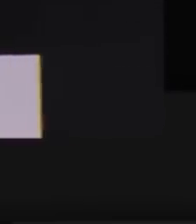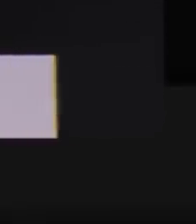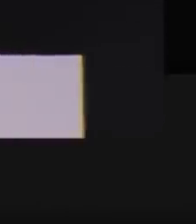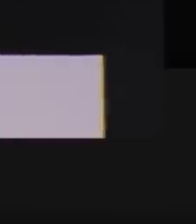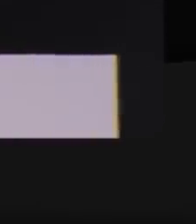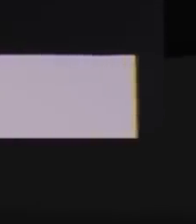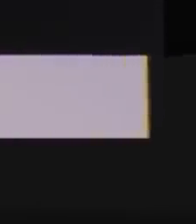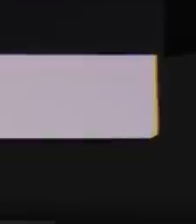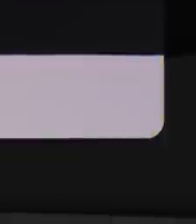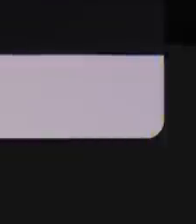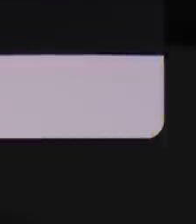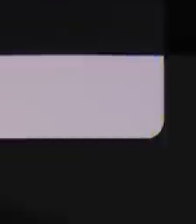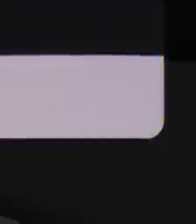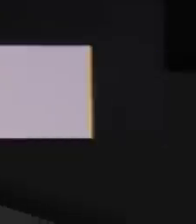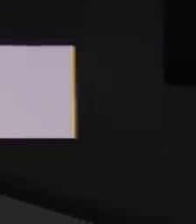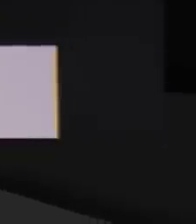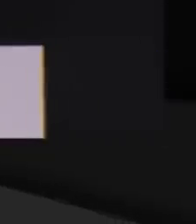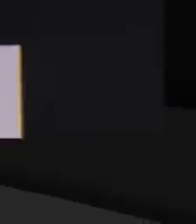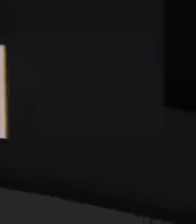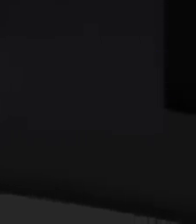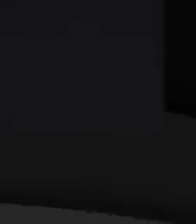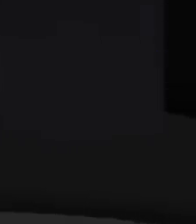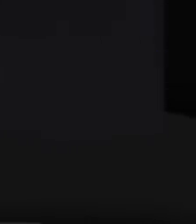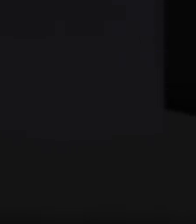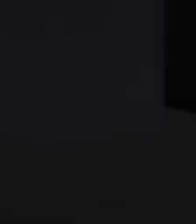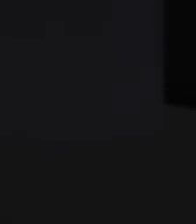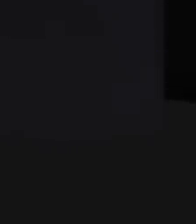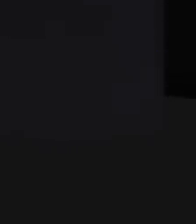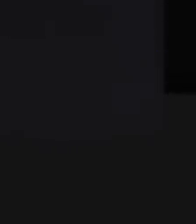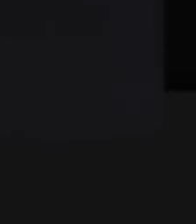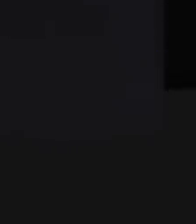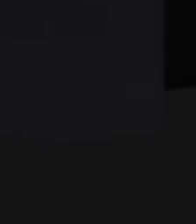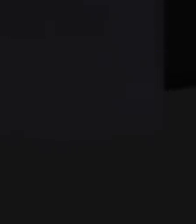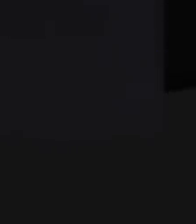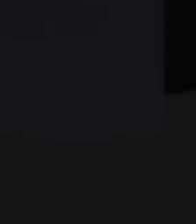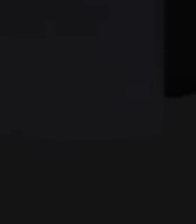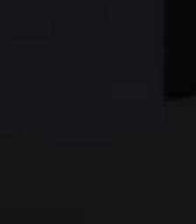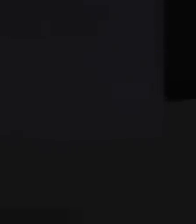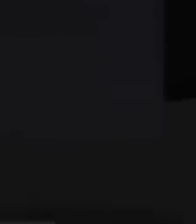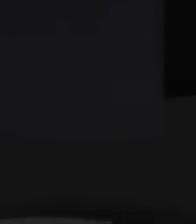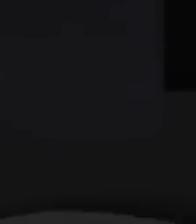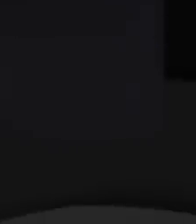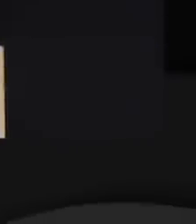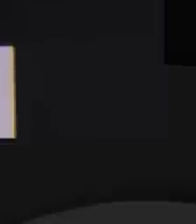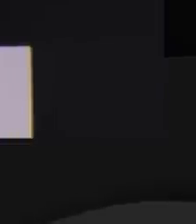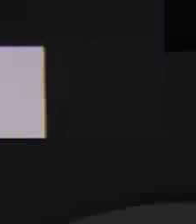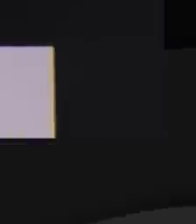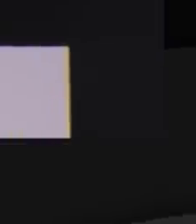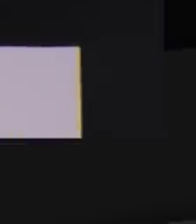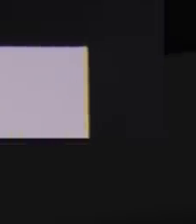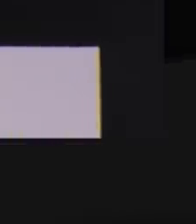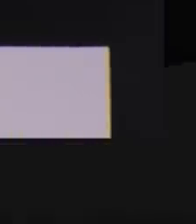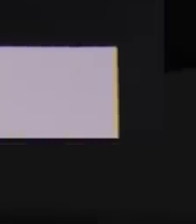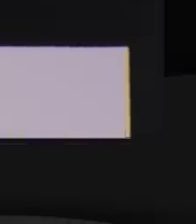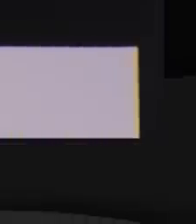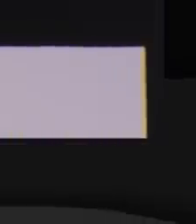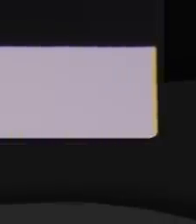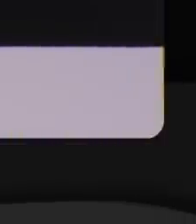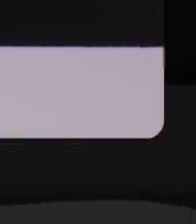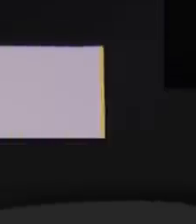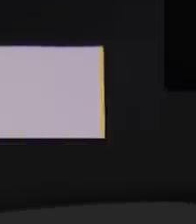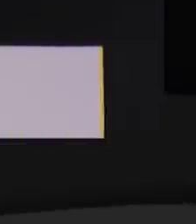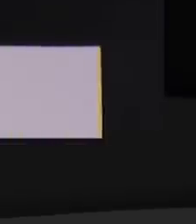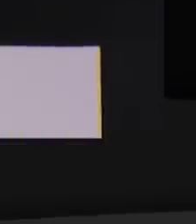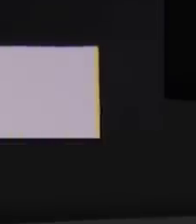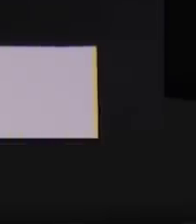vivimos para bendecir a otros. Si tú eres instruido a través de la palabra del Señor, el que dirán de las personas ya no te preocupa.